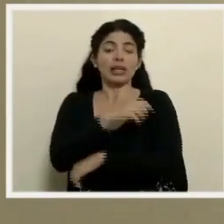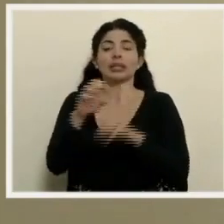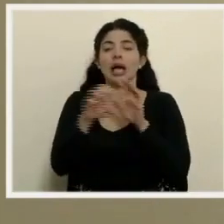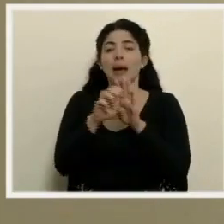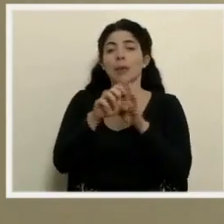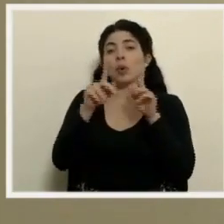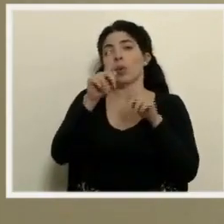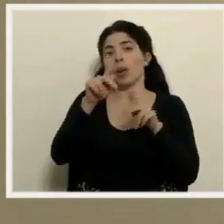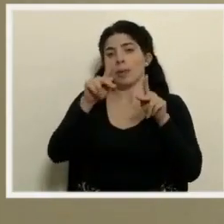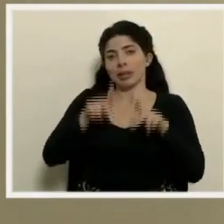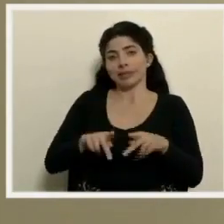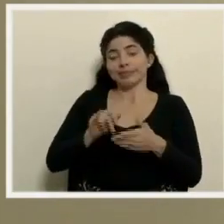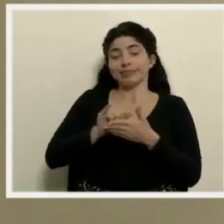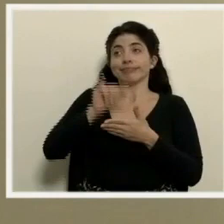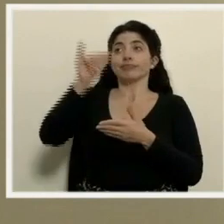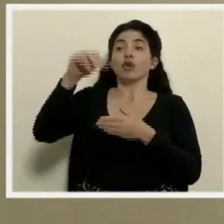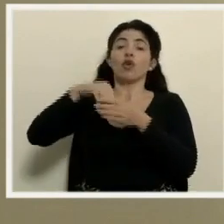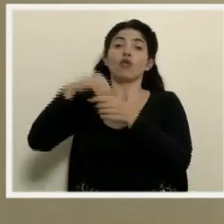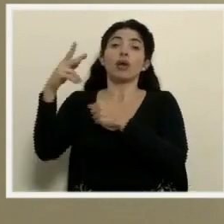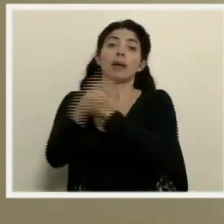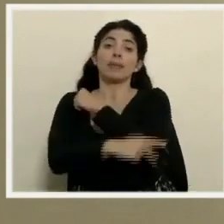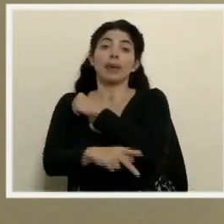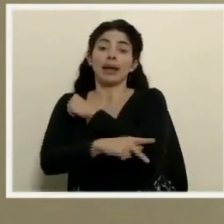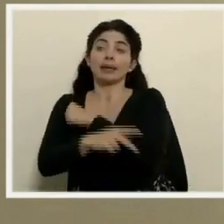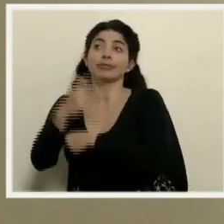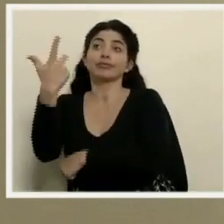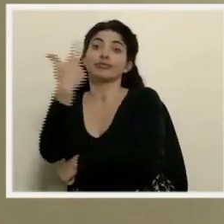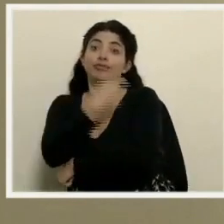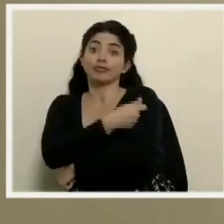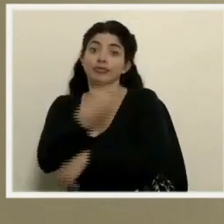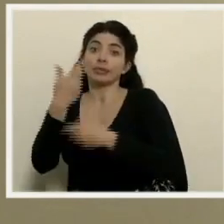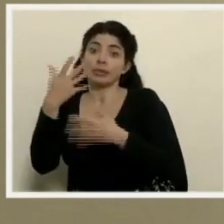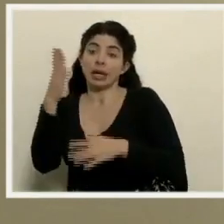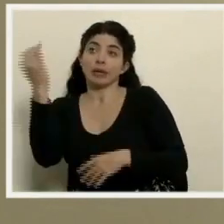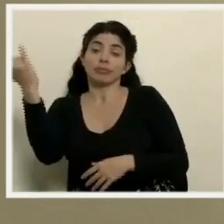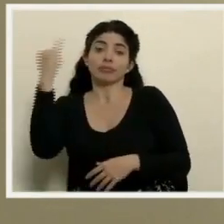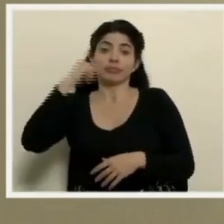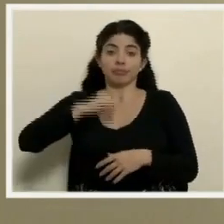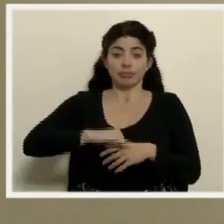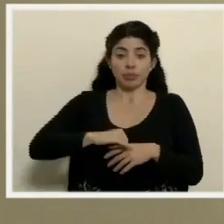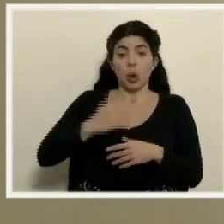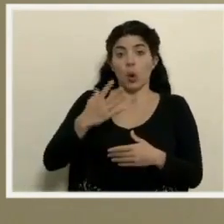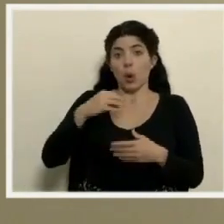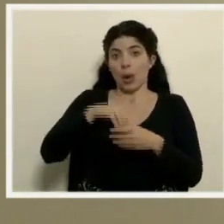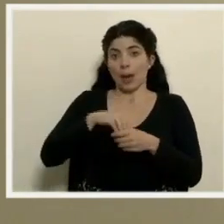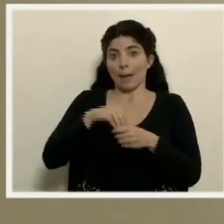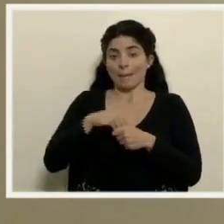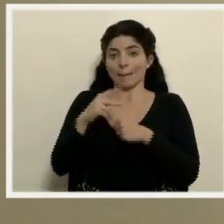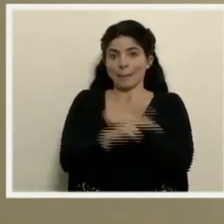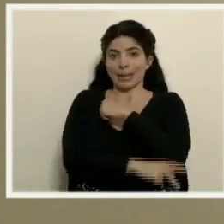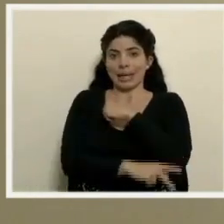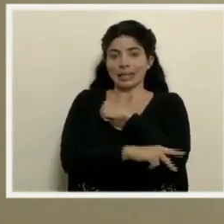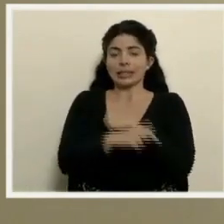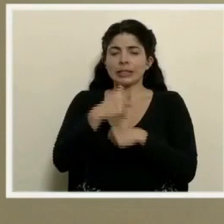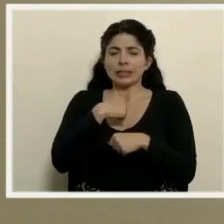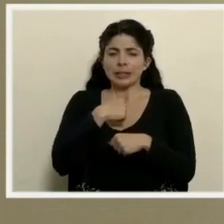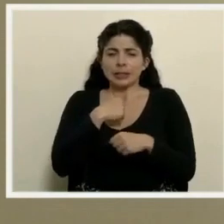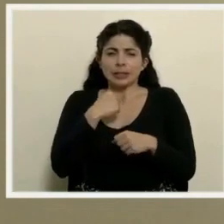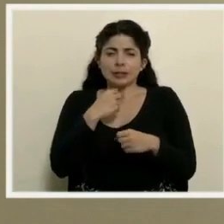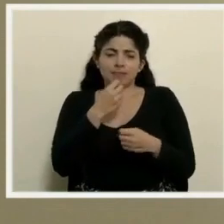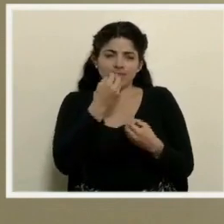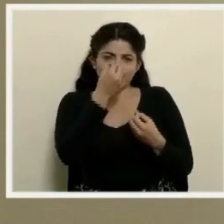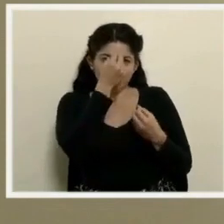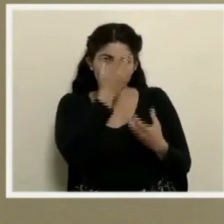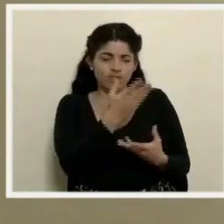fuera del país o incluso dentro del país, he trabajado, le he dado la